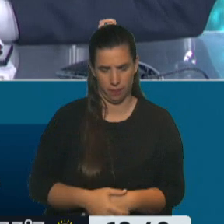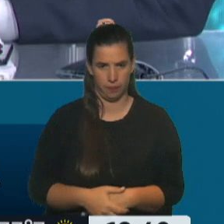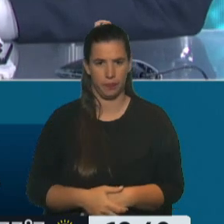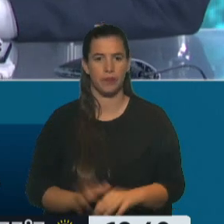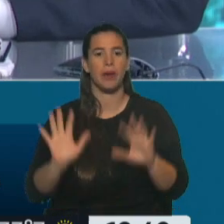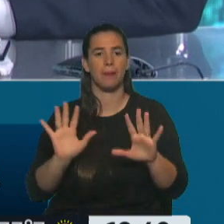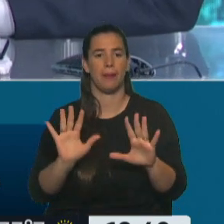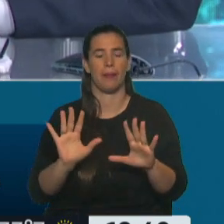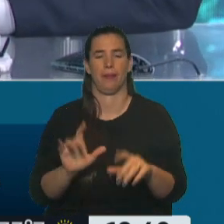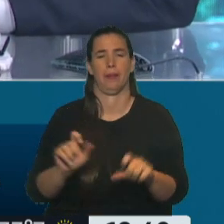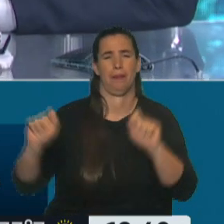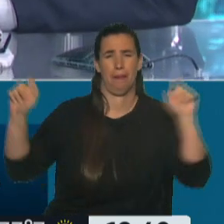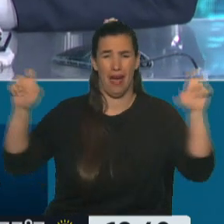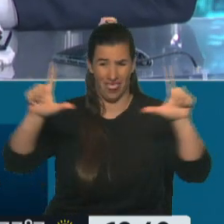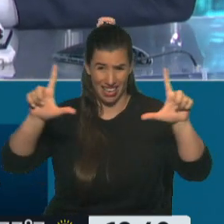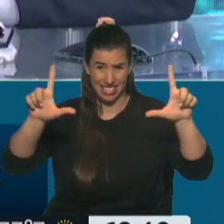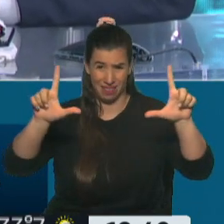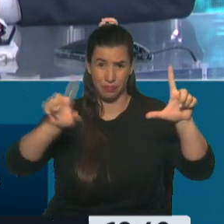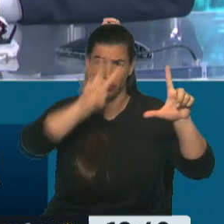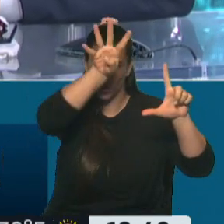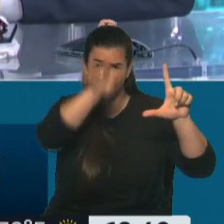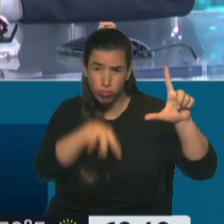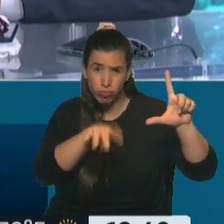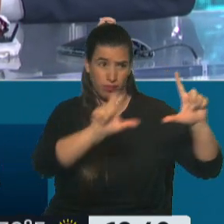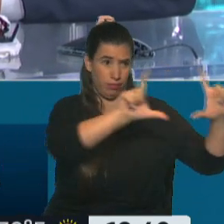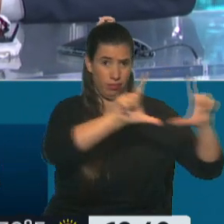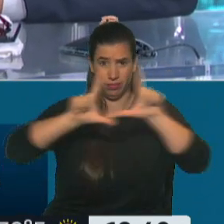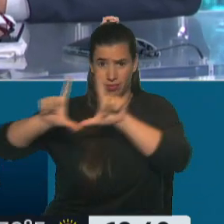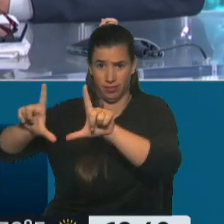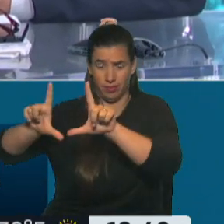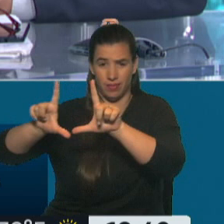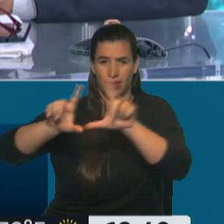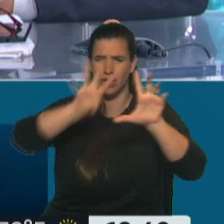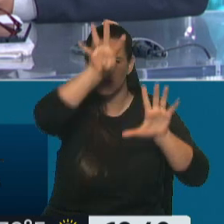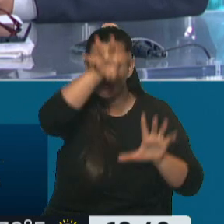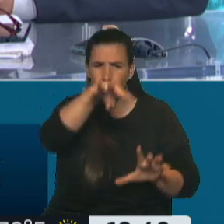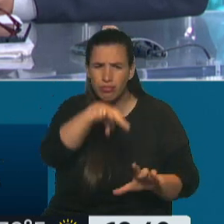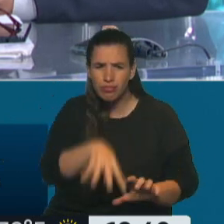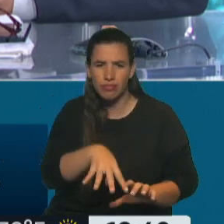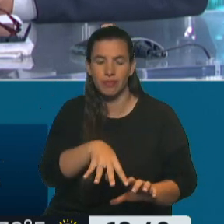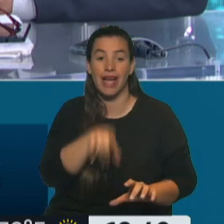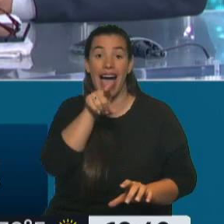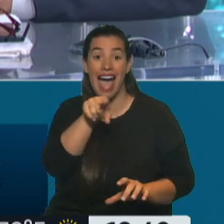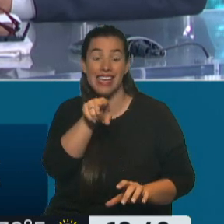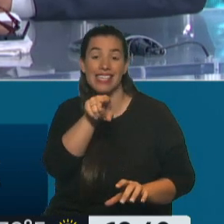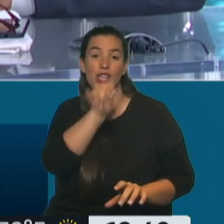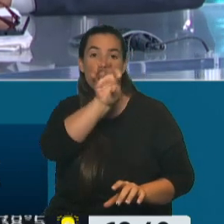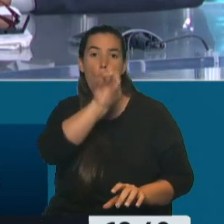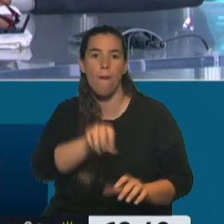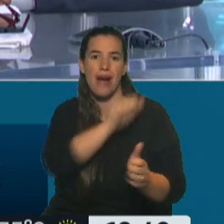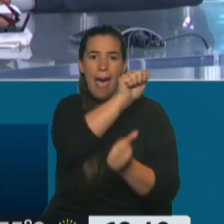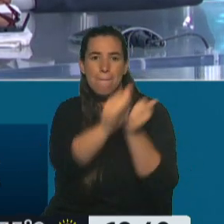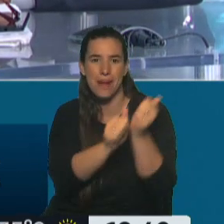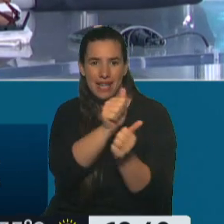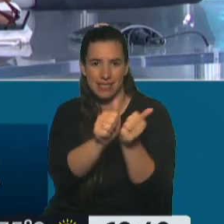en los márgenes, están viendo el monitor. Y tenemos de todo y para todos. Ahí tenemos el nombre de las empresas públicas que están... mirá